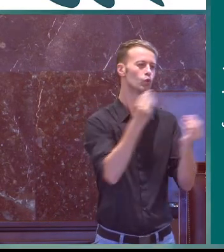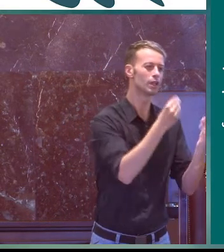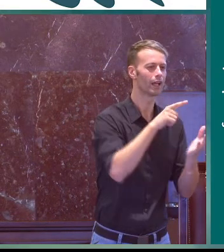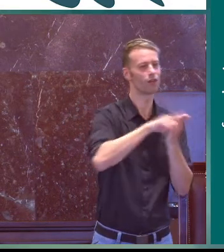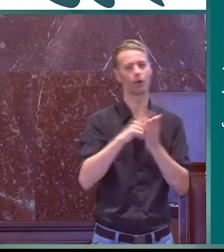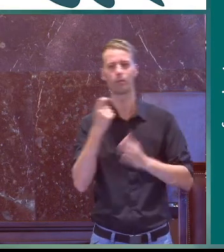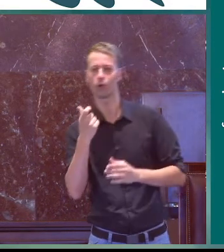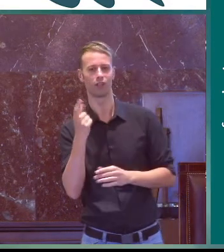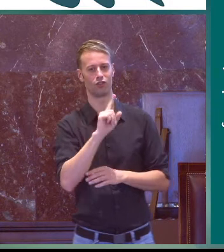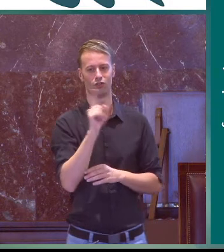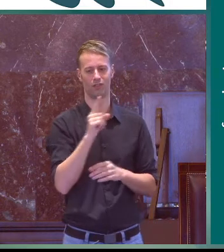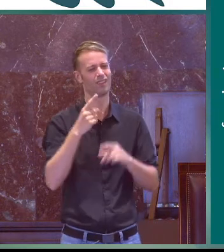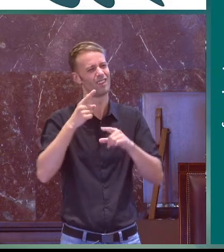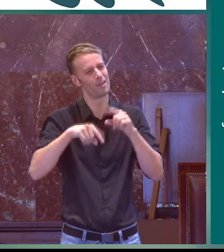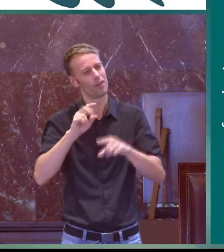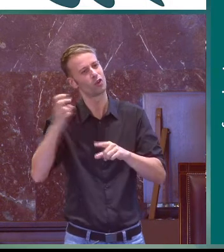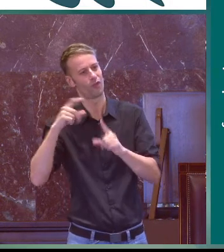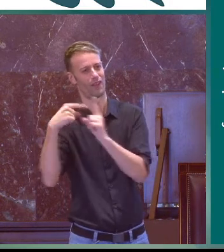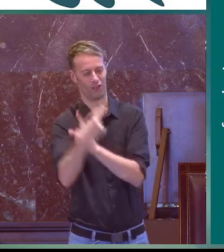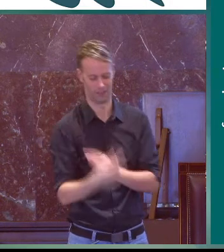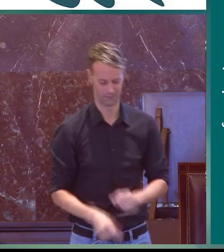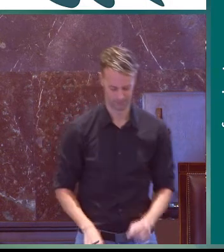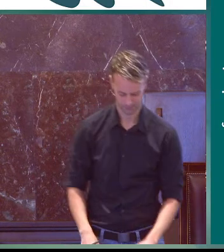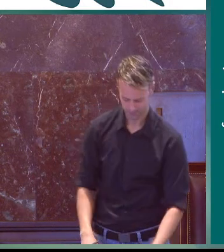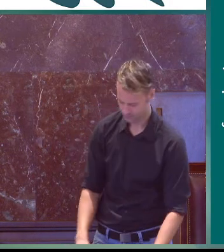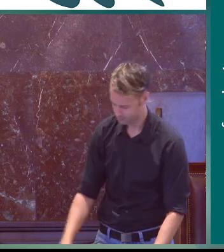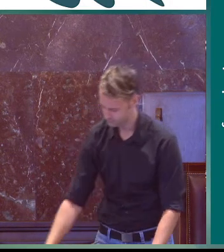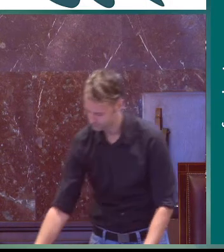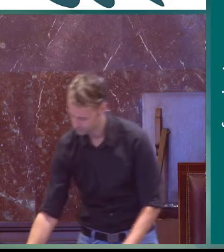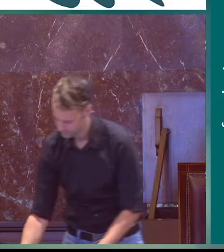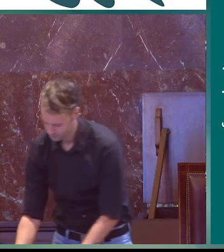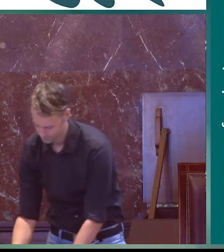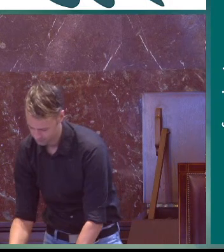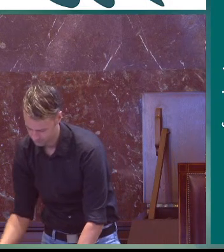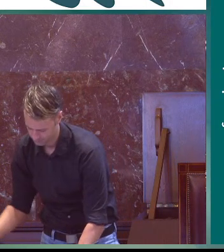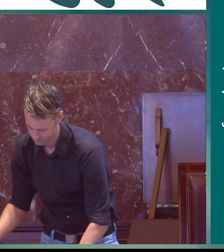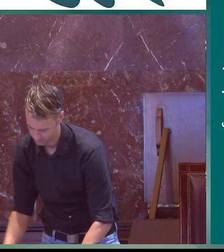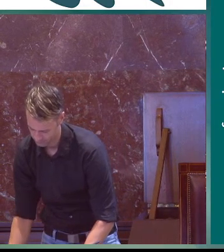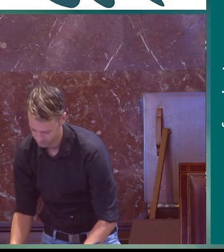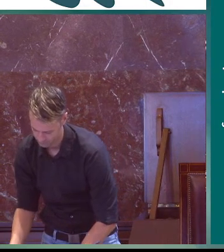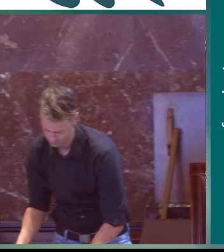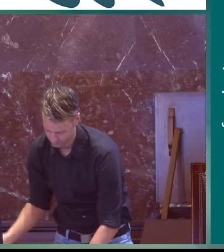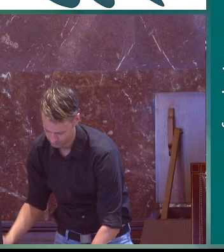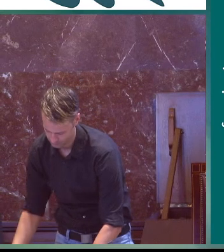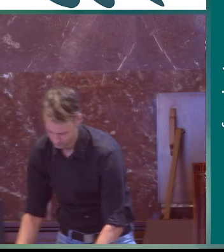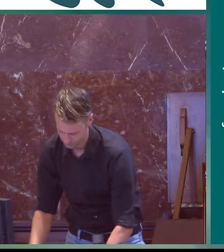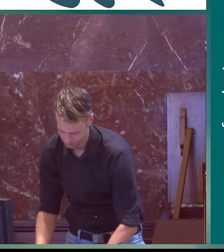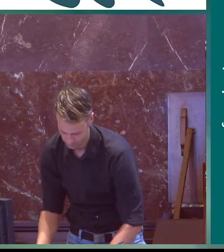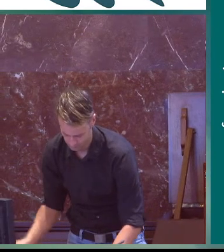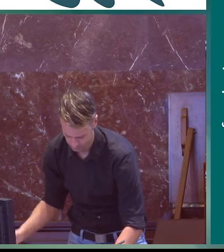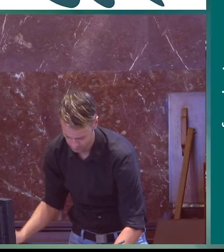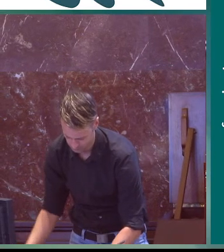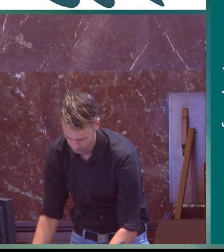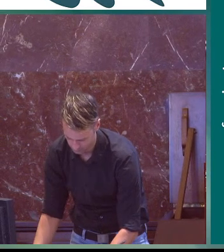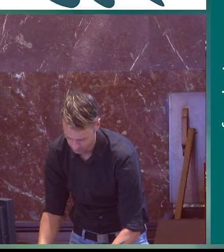no depende tanto de que se usen muchas o pocas lenguas hay otros factores que influyen en ello o que influyen para que sea otra cosa